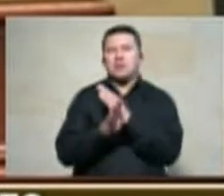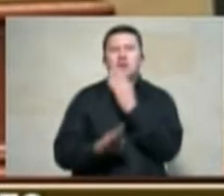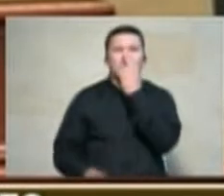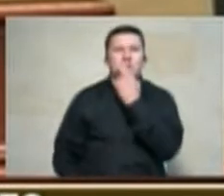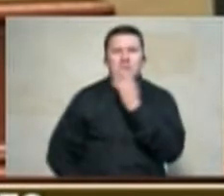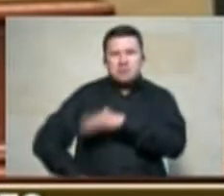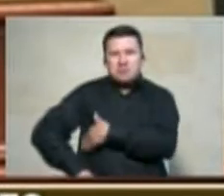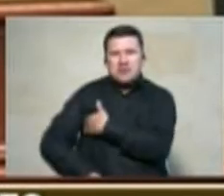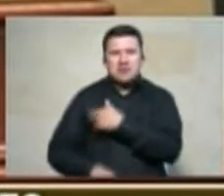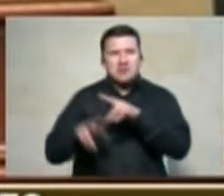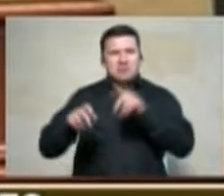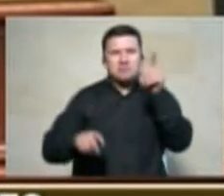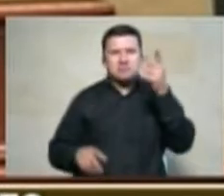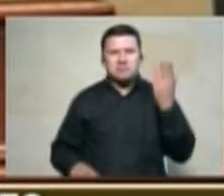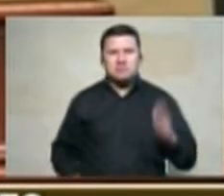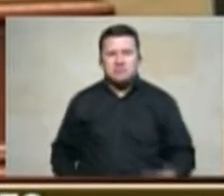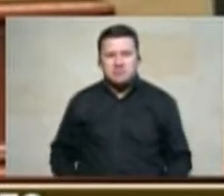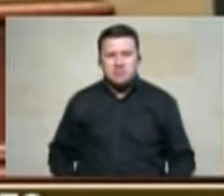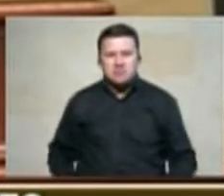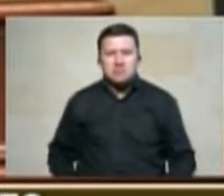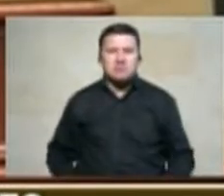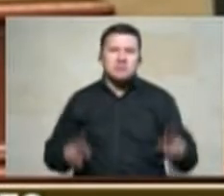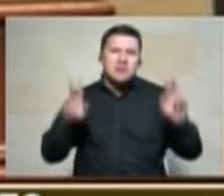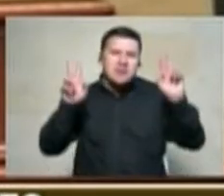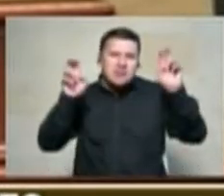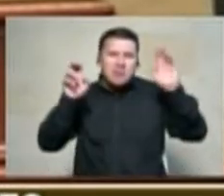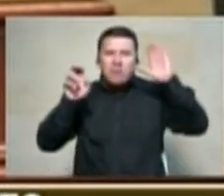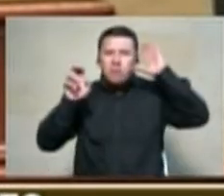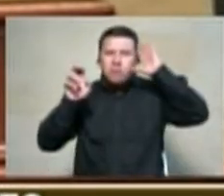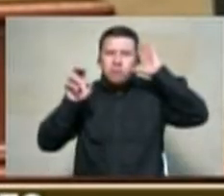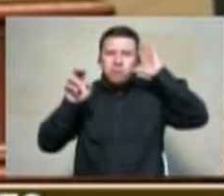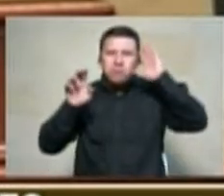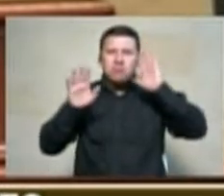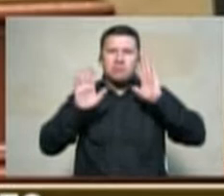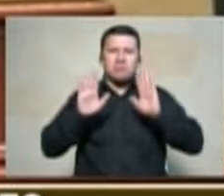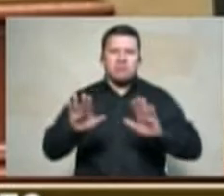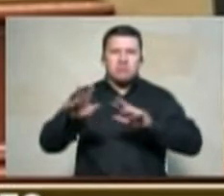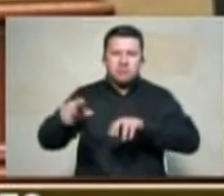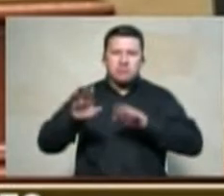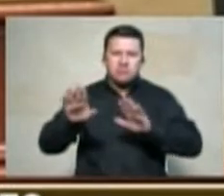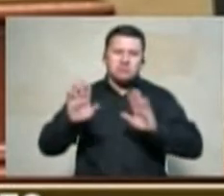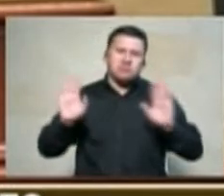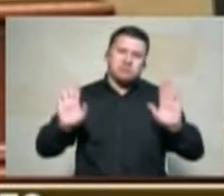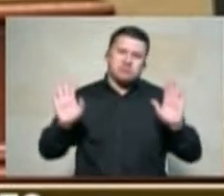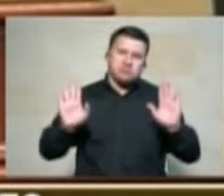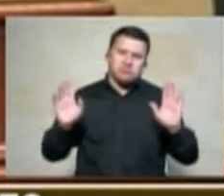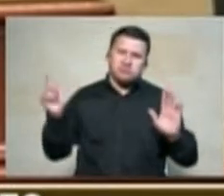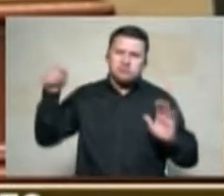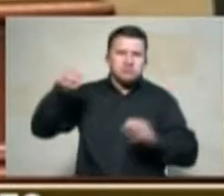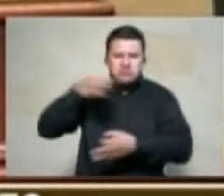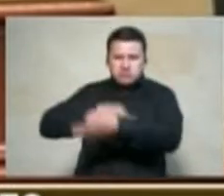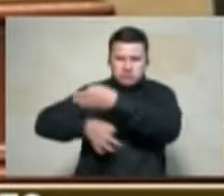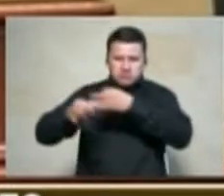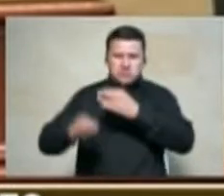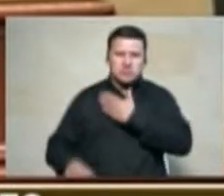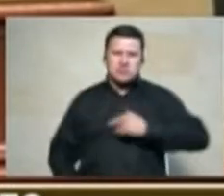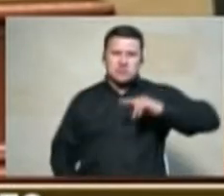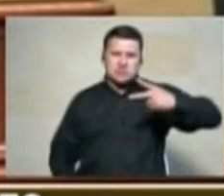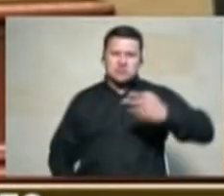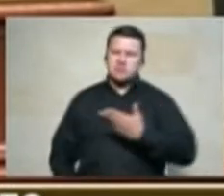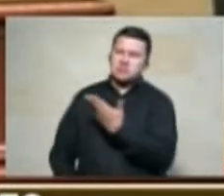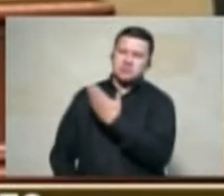adquiridos por el tema del posible paro agrario de manera tal que ha venido el señor viceministro señor viceministro por favor